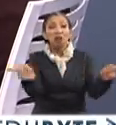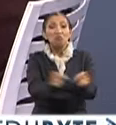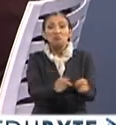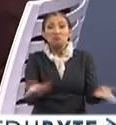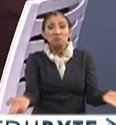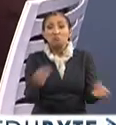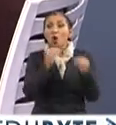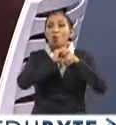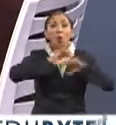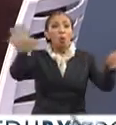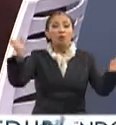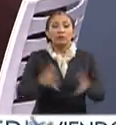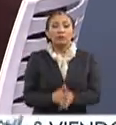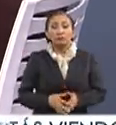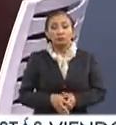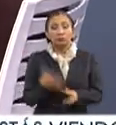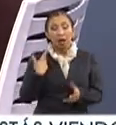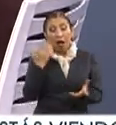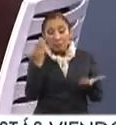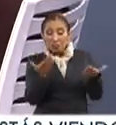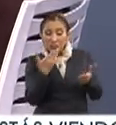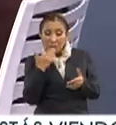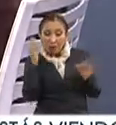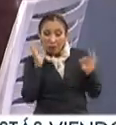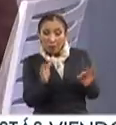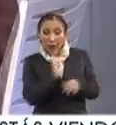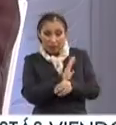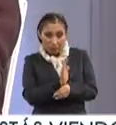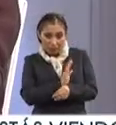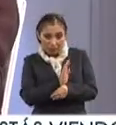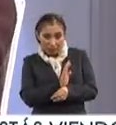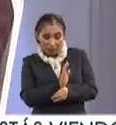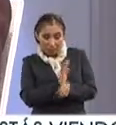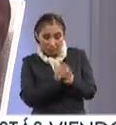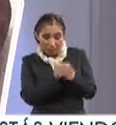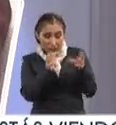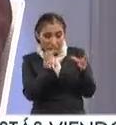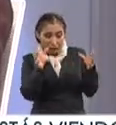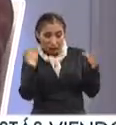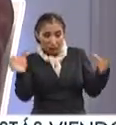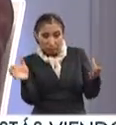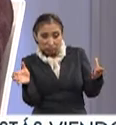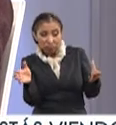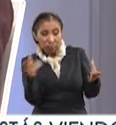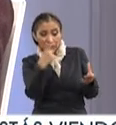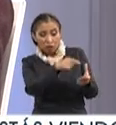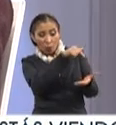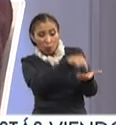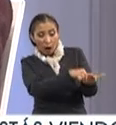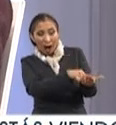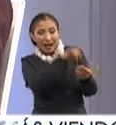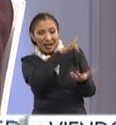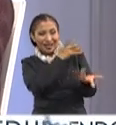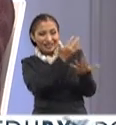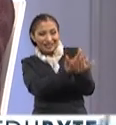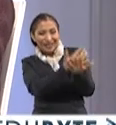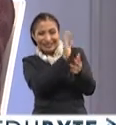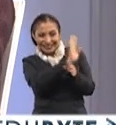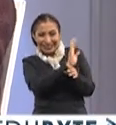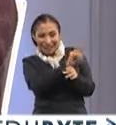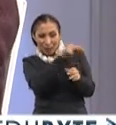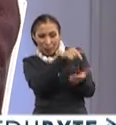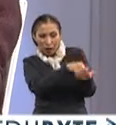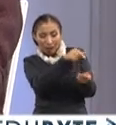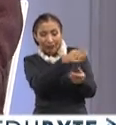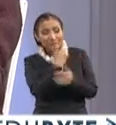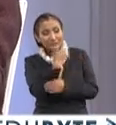no son necesariamente las condiciones ideales para que una película pueda crecer durante su estancia en cartelera, ¿no? Es